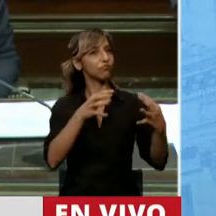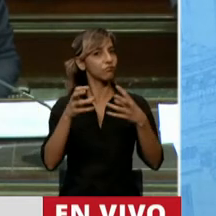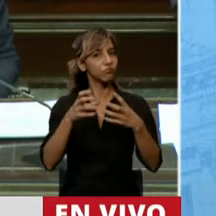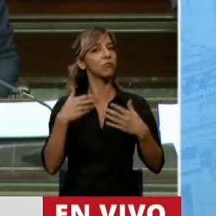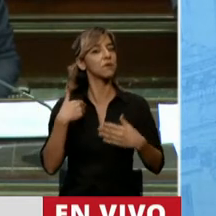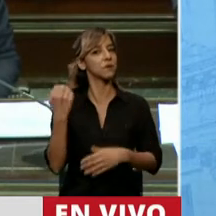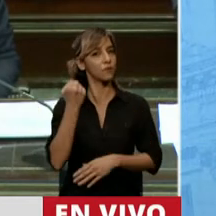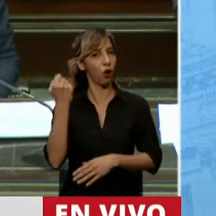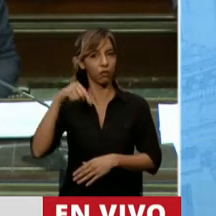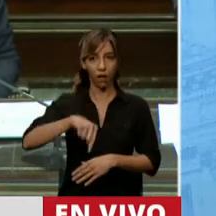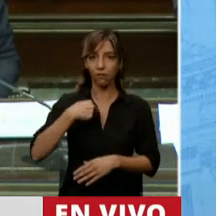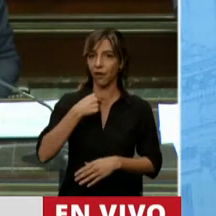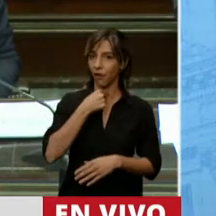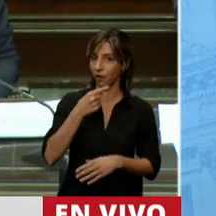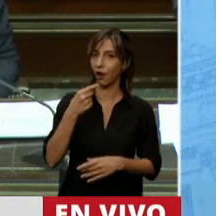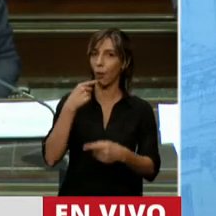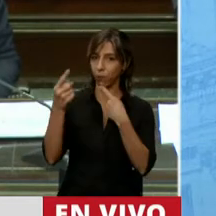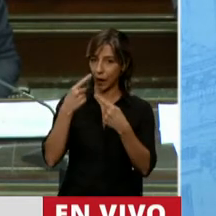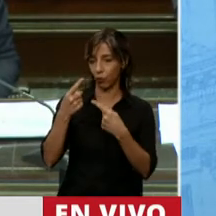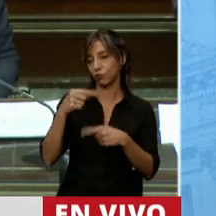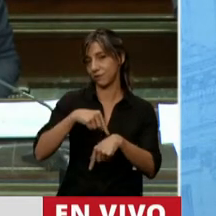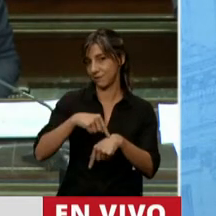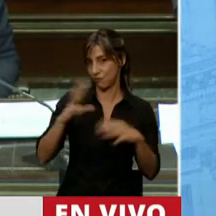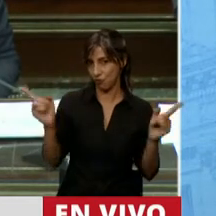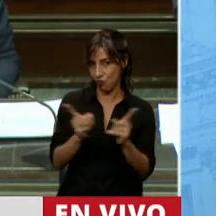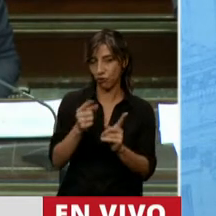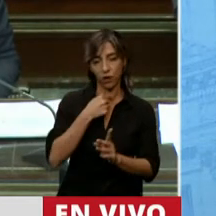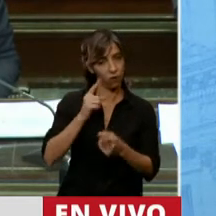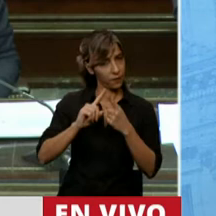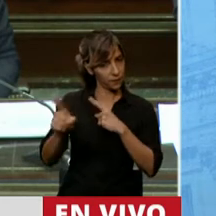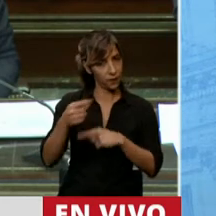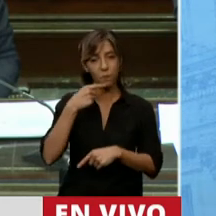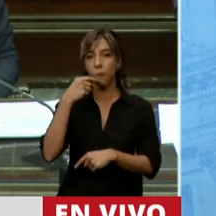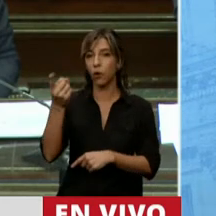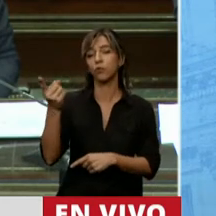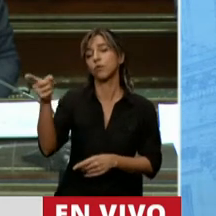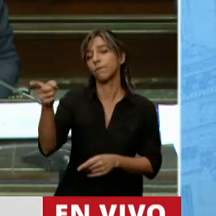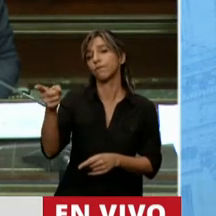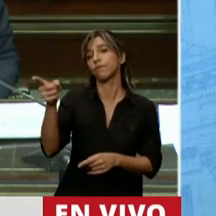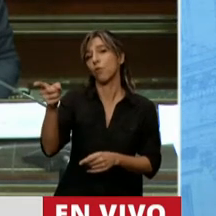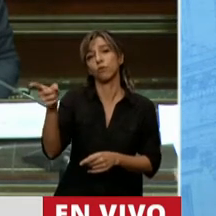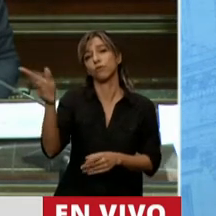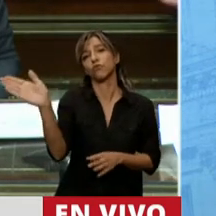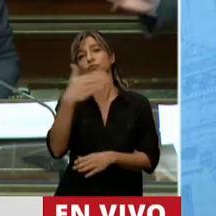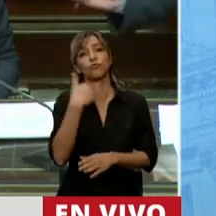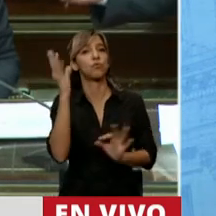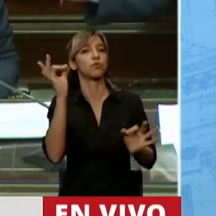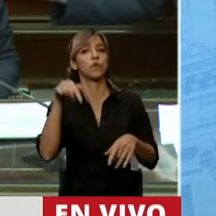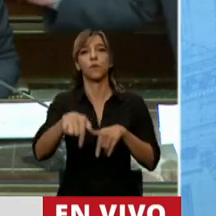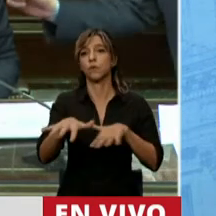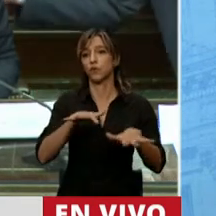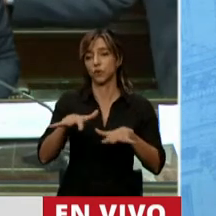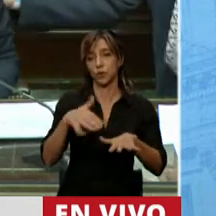tiempo. Mire, señor jefe de gabinete, a través de público conocimiento lo que está sucediendo en